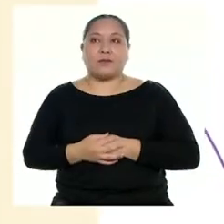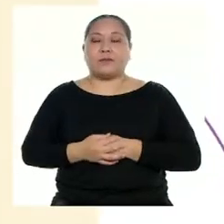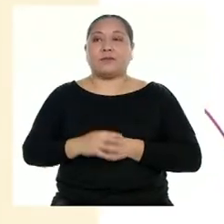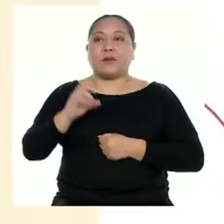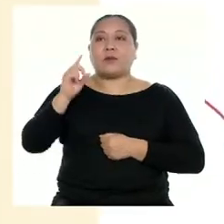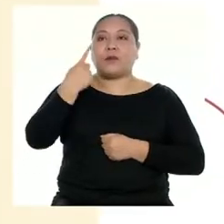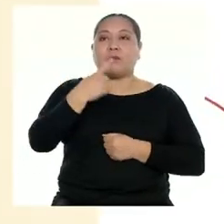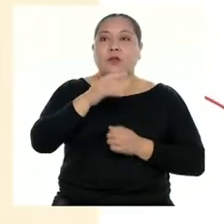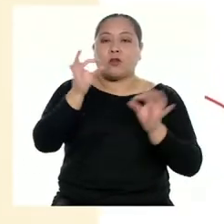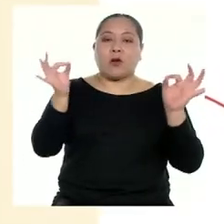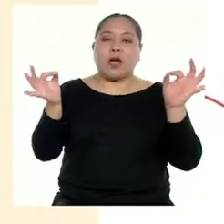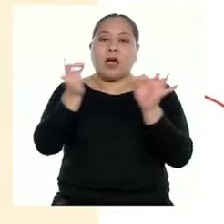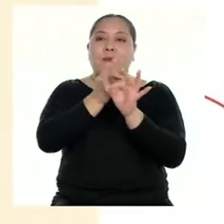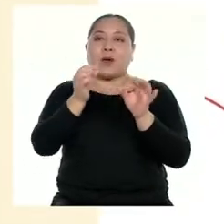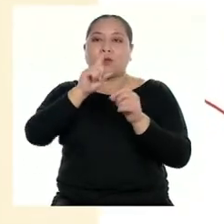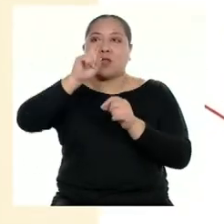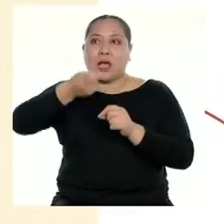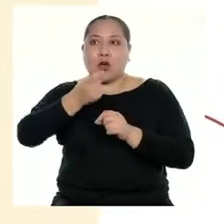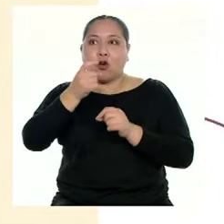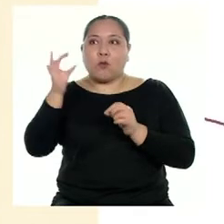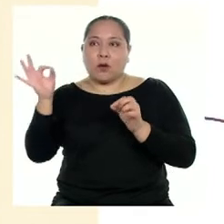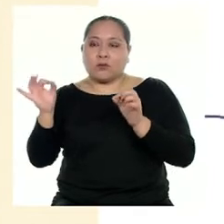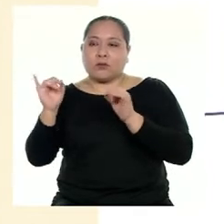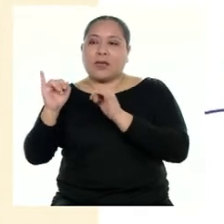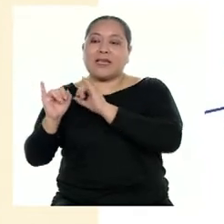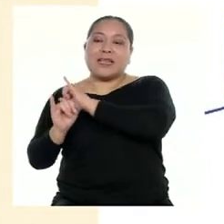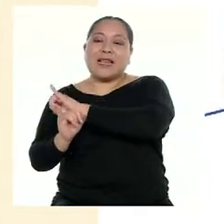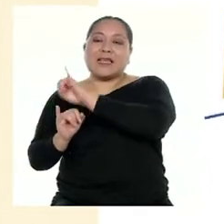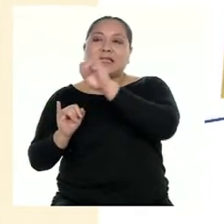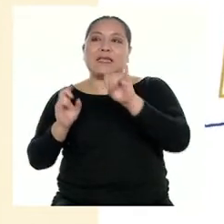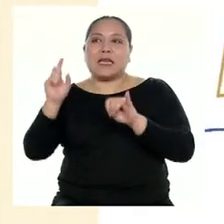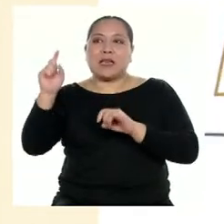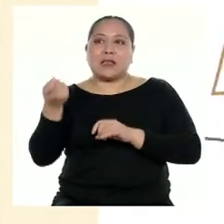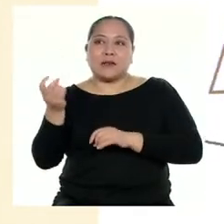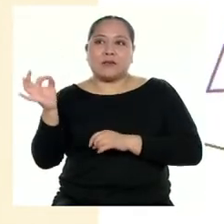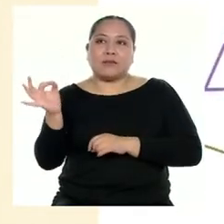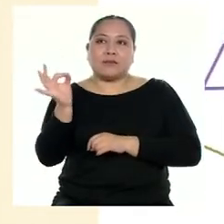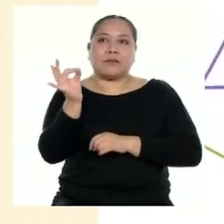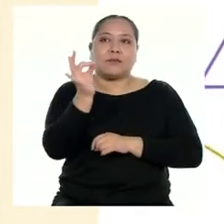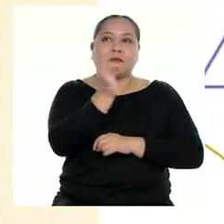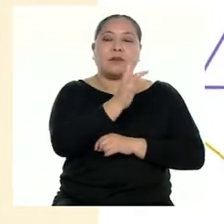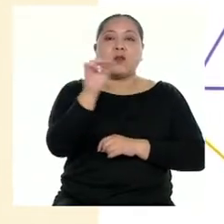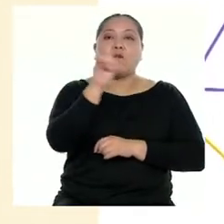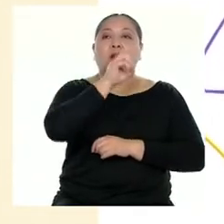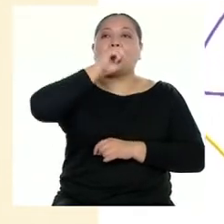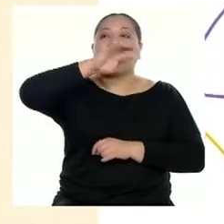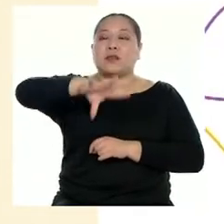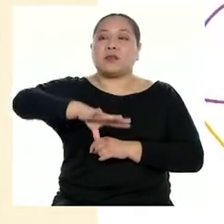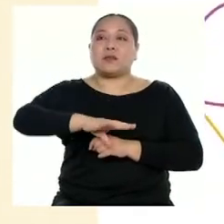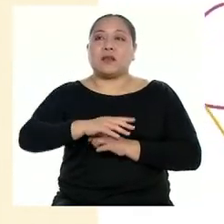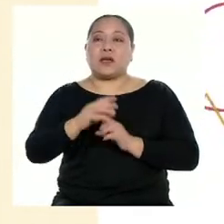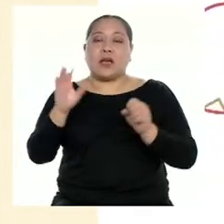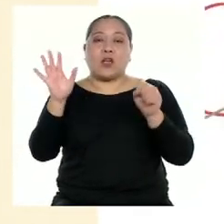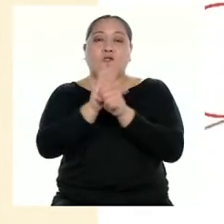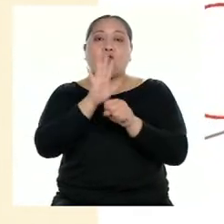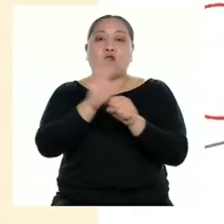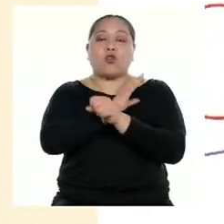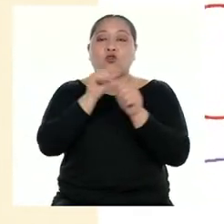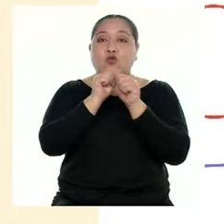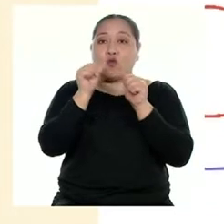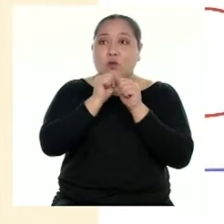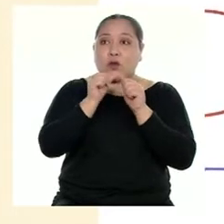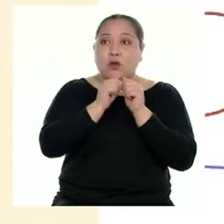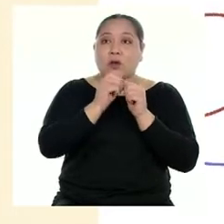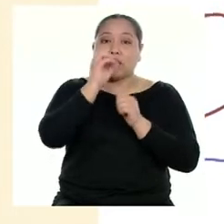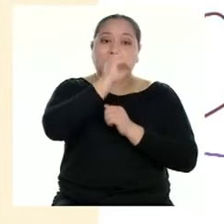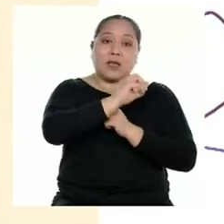Primero, movemos la coma decimal hacia la izquierda hasta lograr, como dice la condición, que la parte entera esté entre